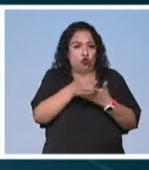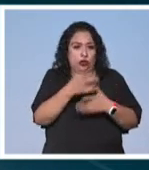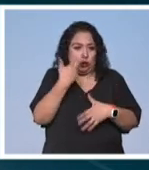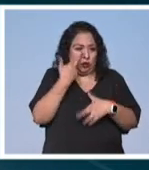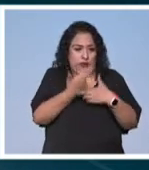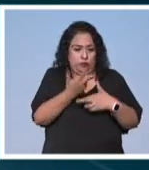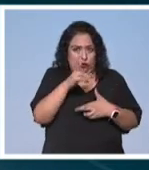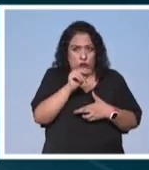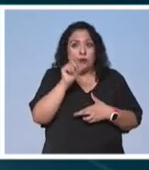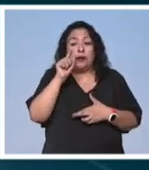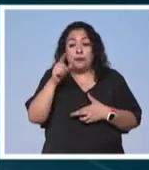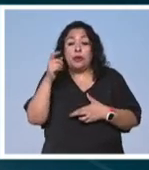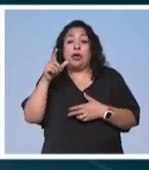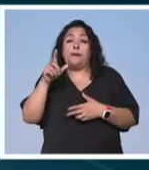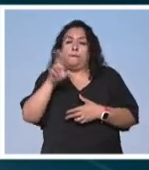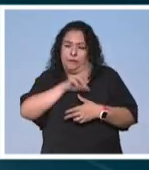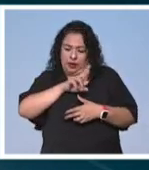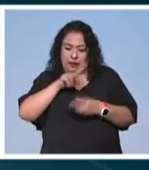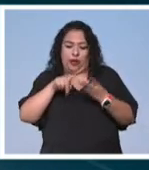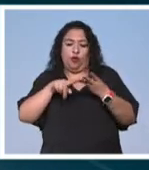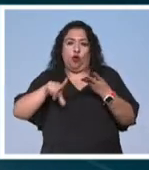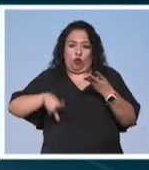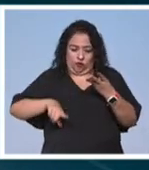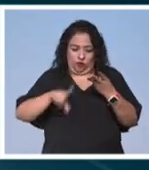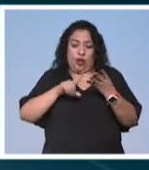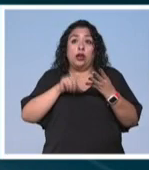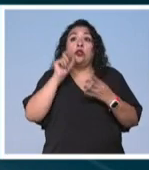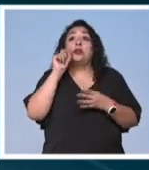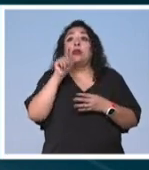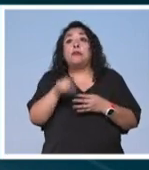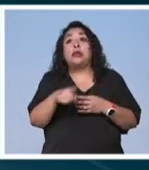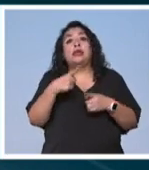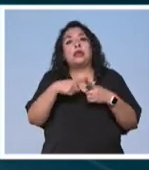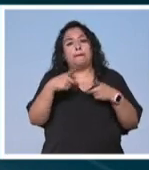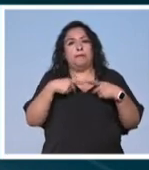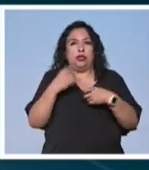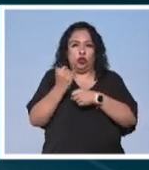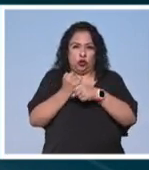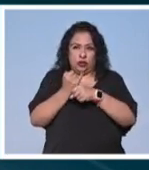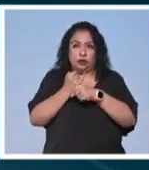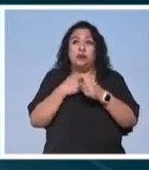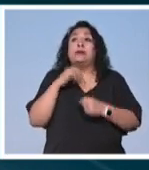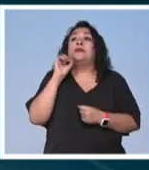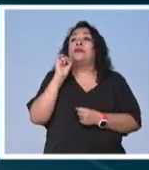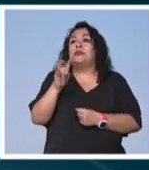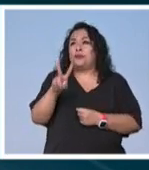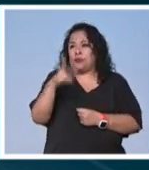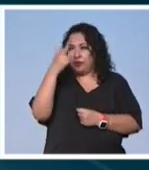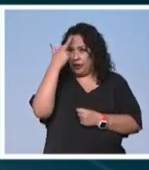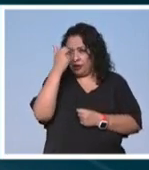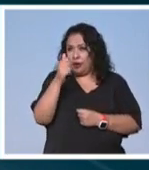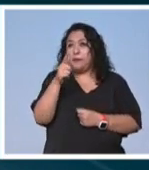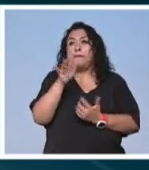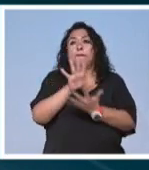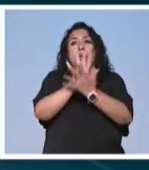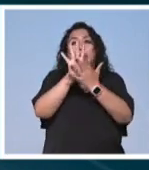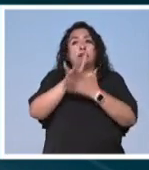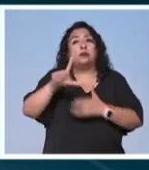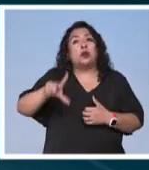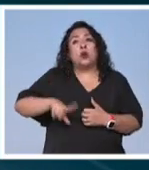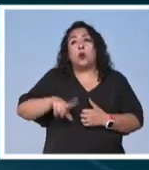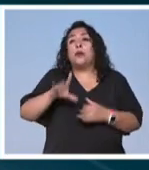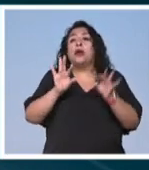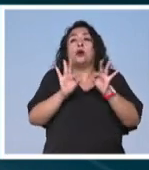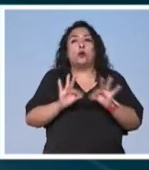sino también de la iniciativa privada del gobierno y sobre todo de los investigadores Rodrigo exactamente Rafa la participación del gobierno